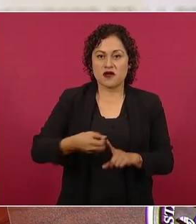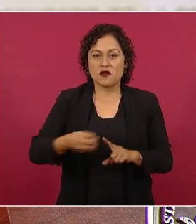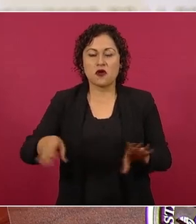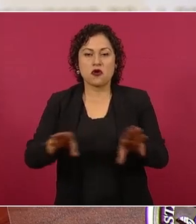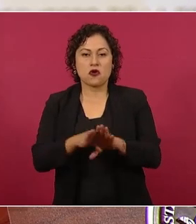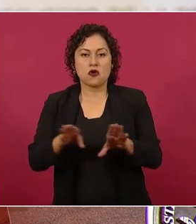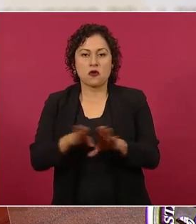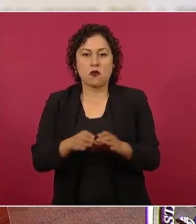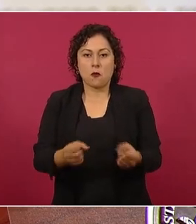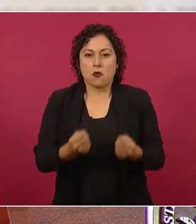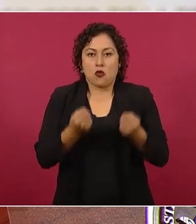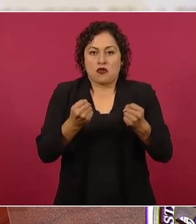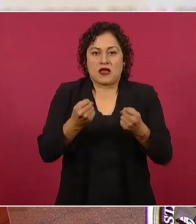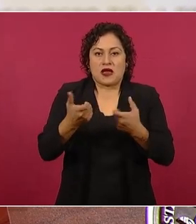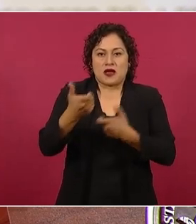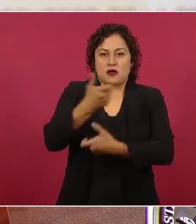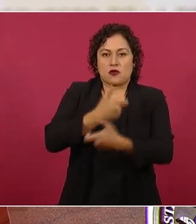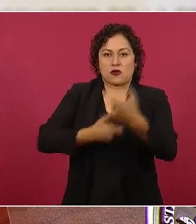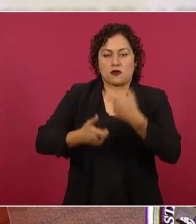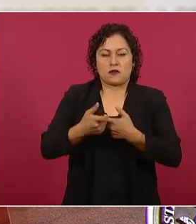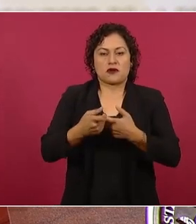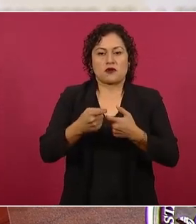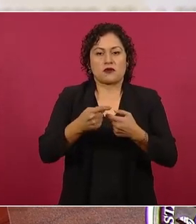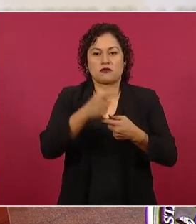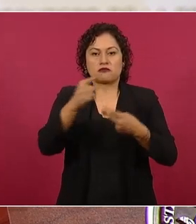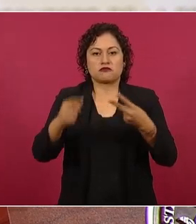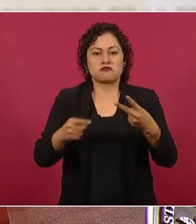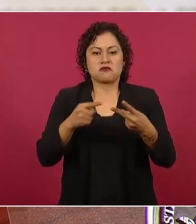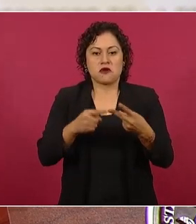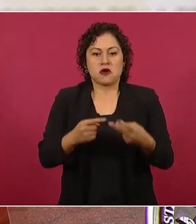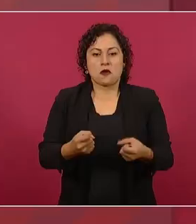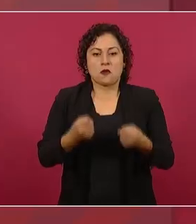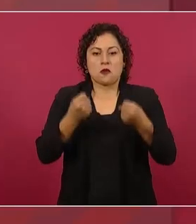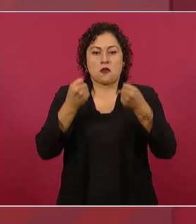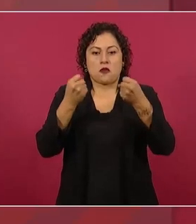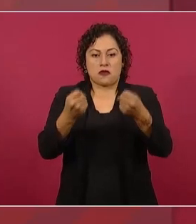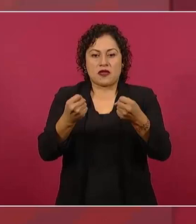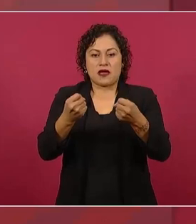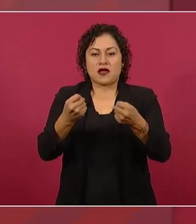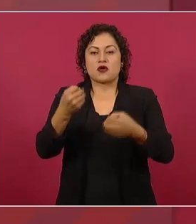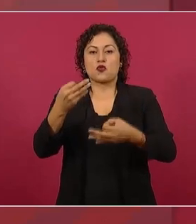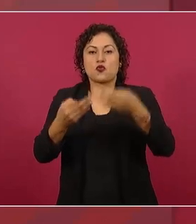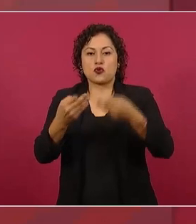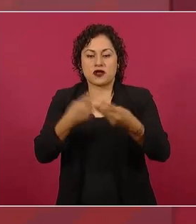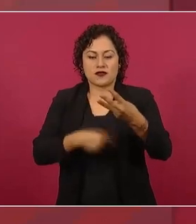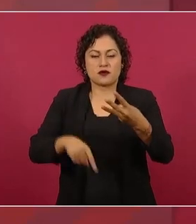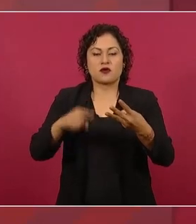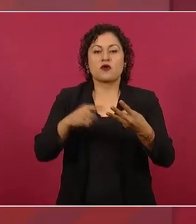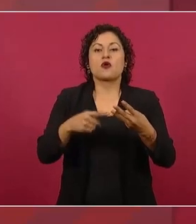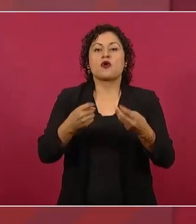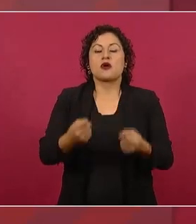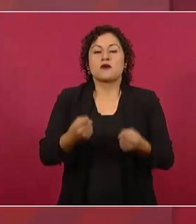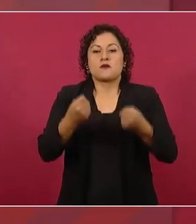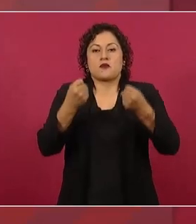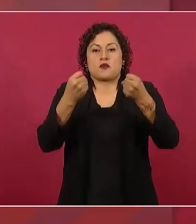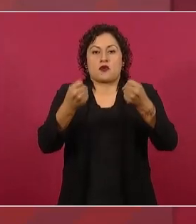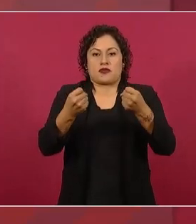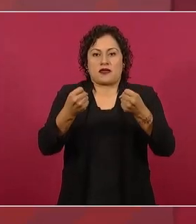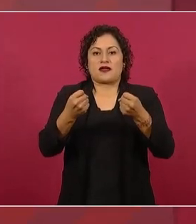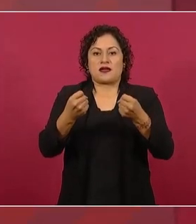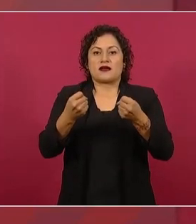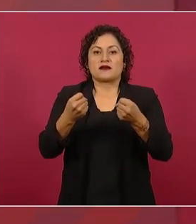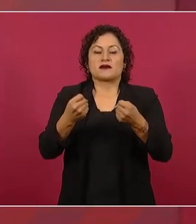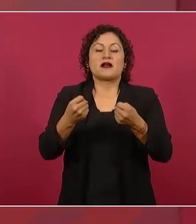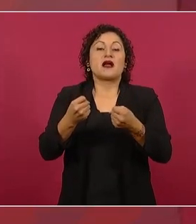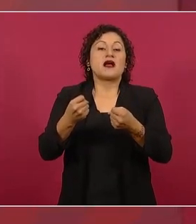controlaba al poder político, al poder judicial, al poder